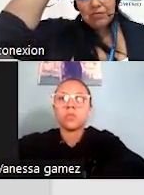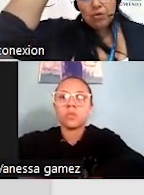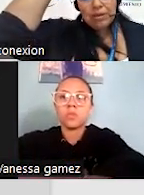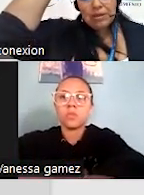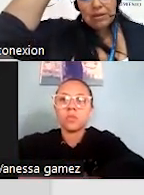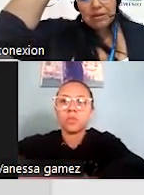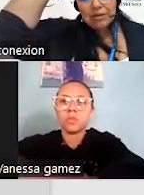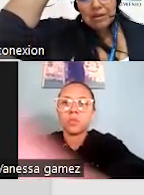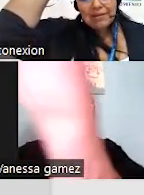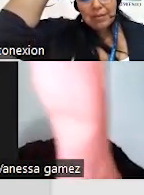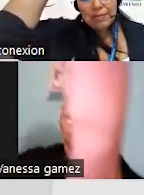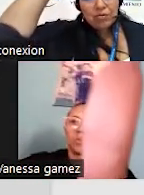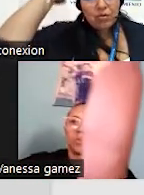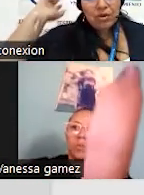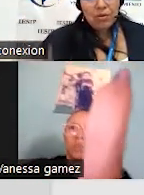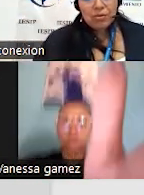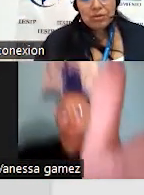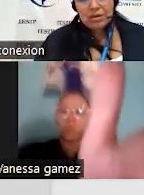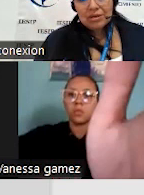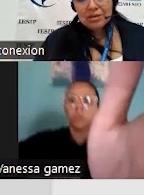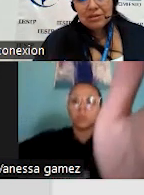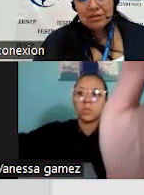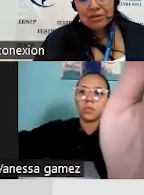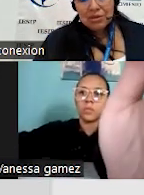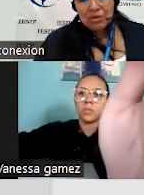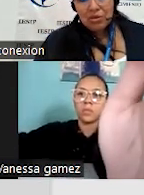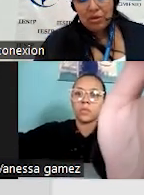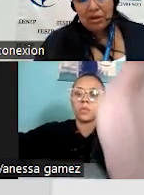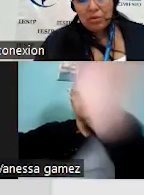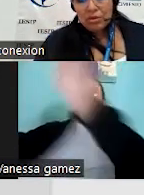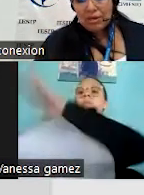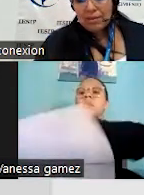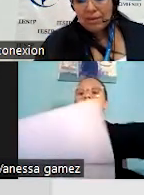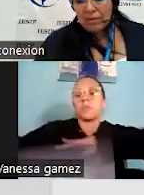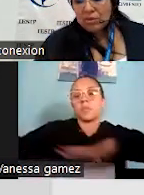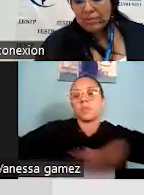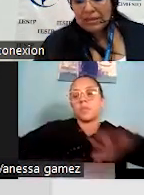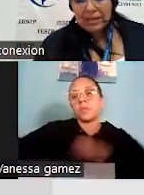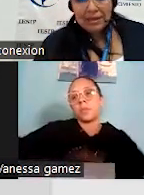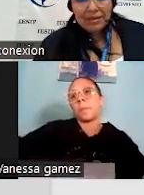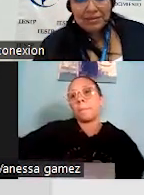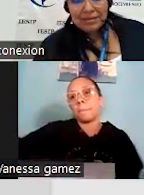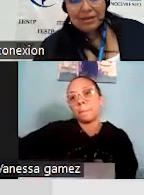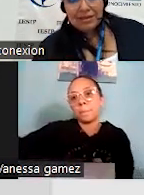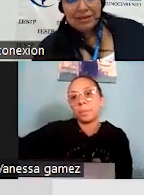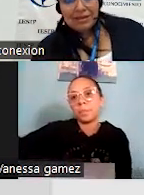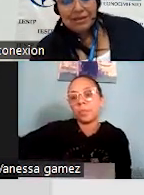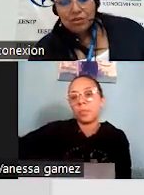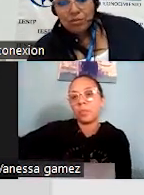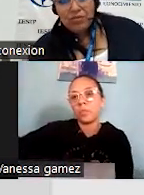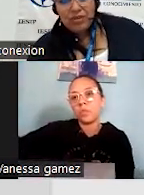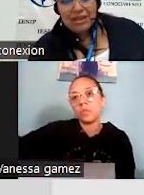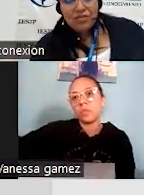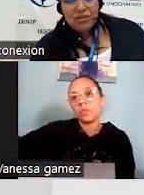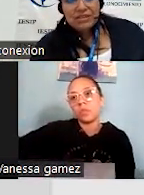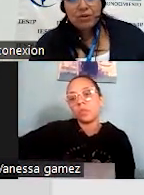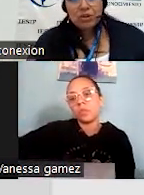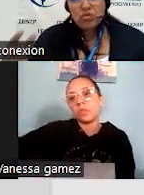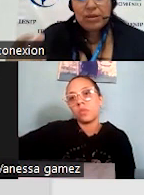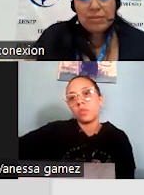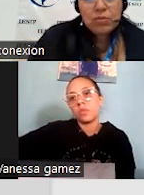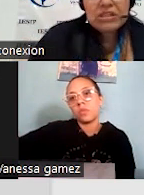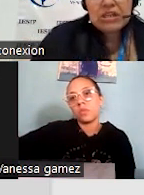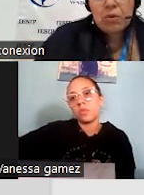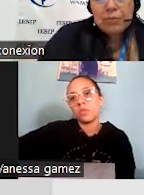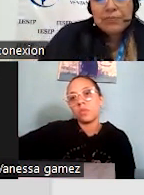así en la plataforma y así me pasó con la otra materia. Y no me fijé en las fechas